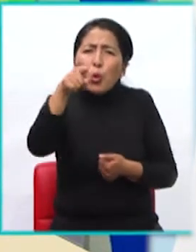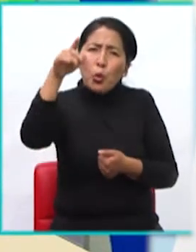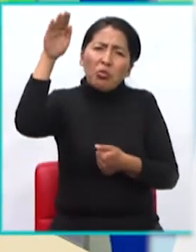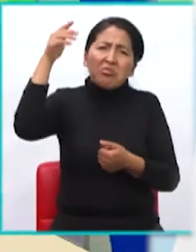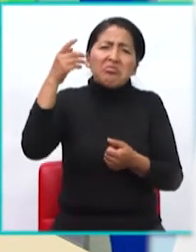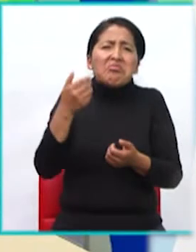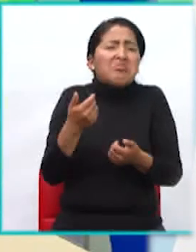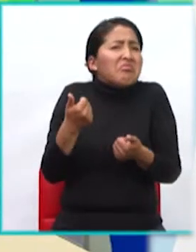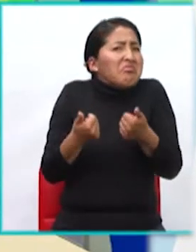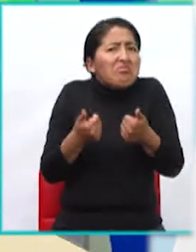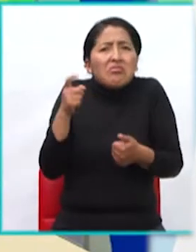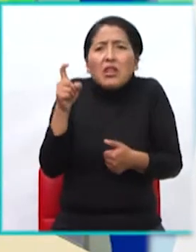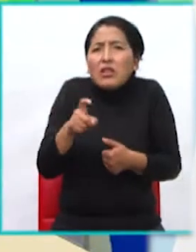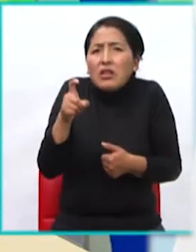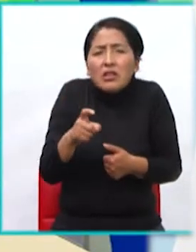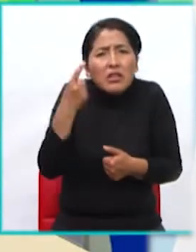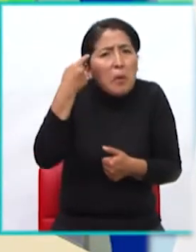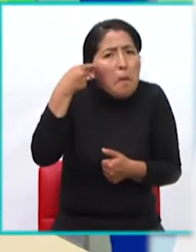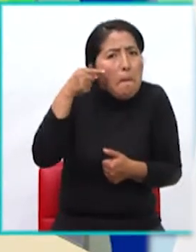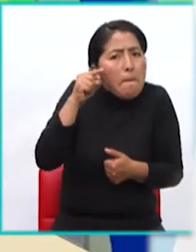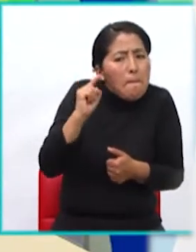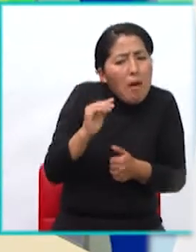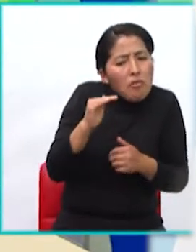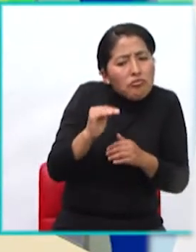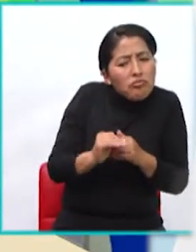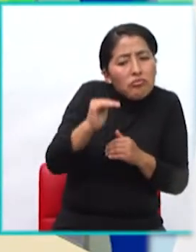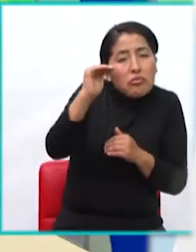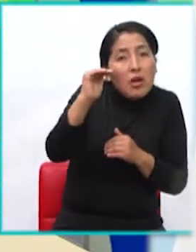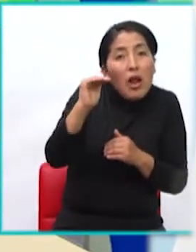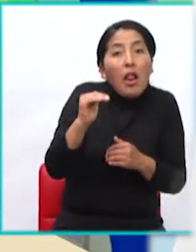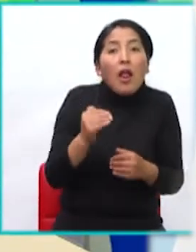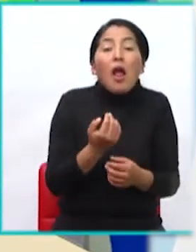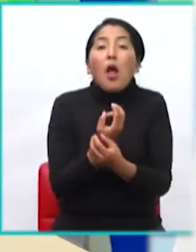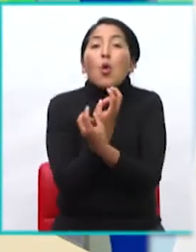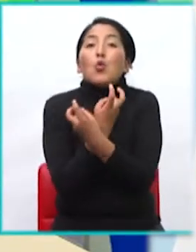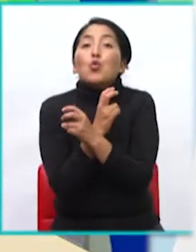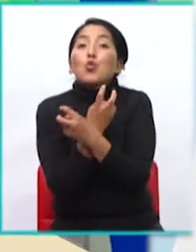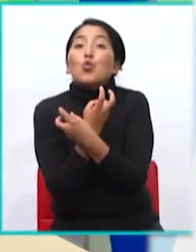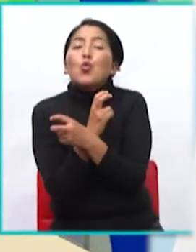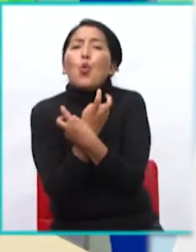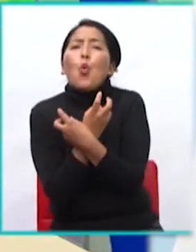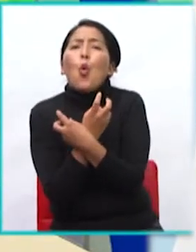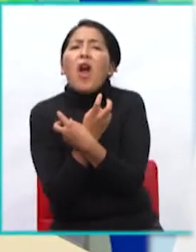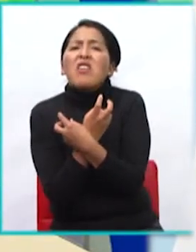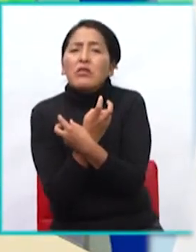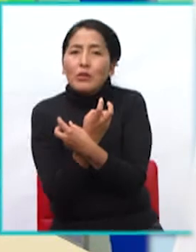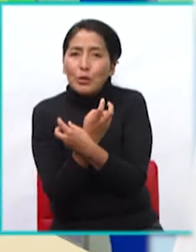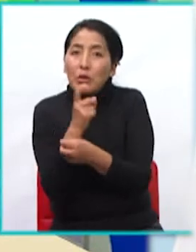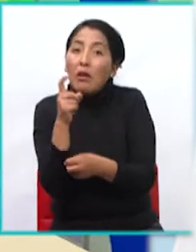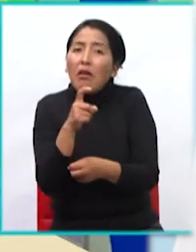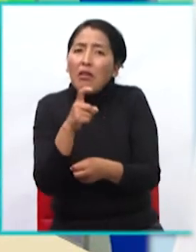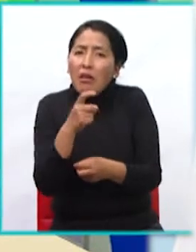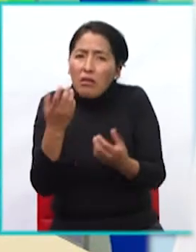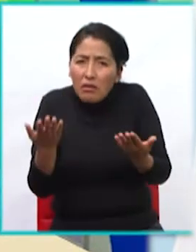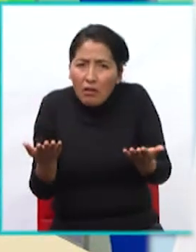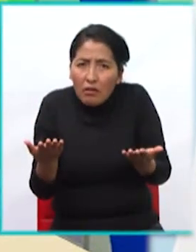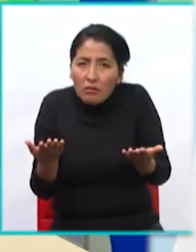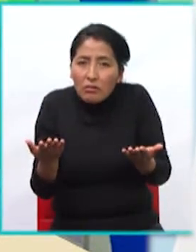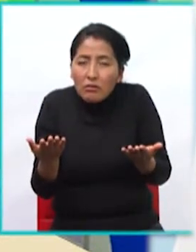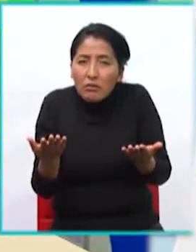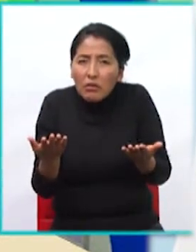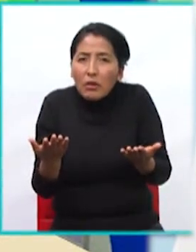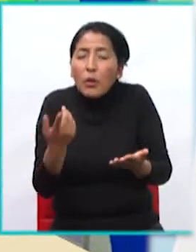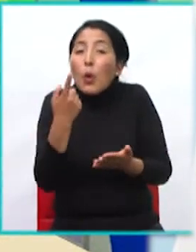¿te acuerdas? Algo que necesitan tus huesos para que estén fuertes y que lo tiene solamente la...